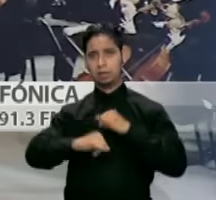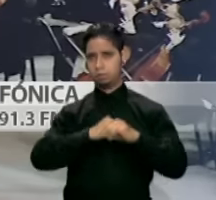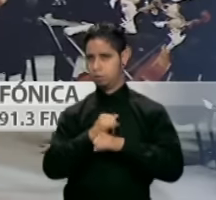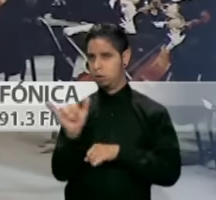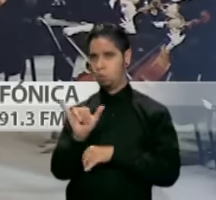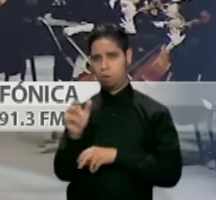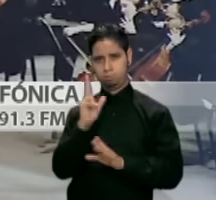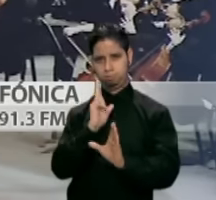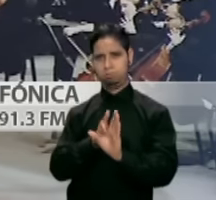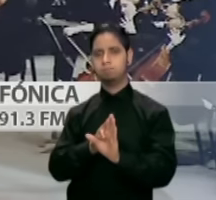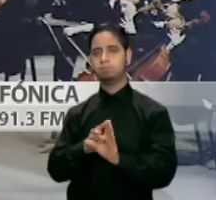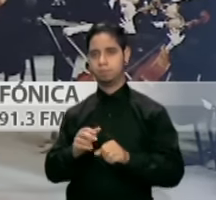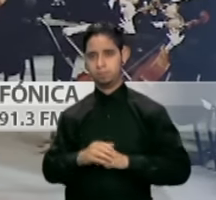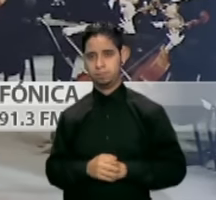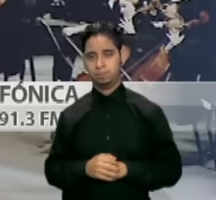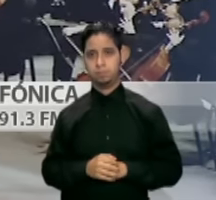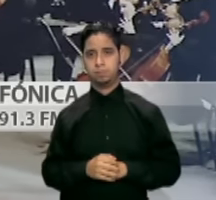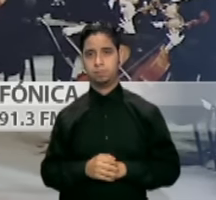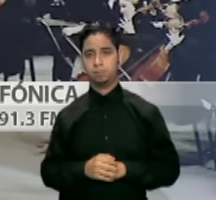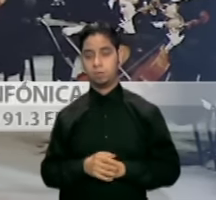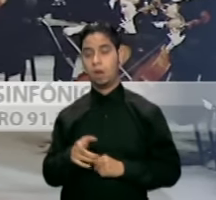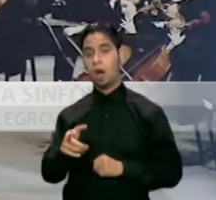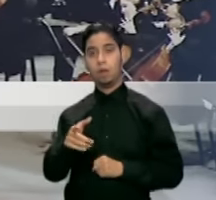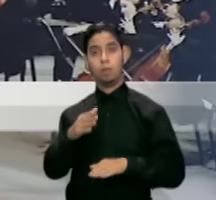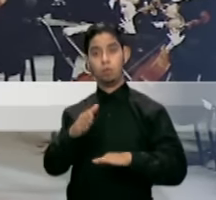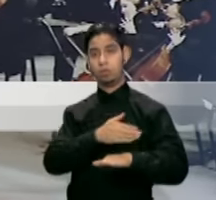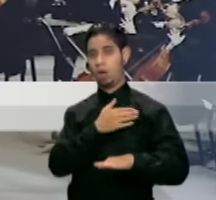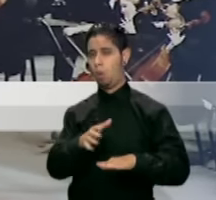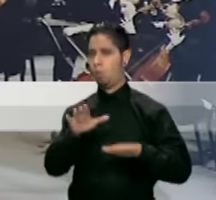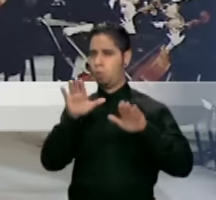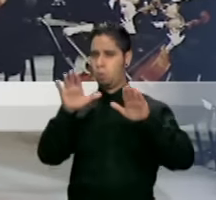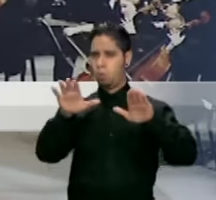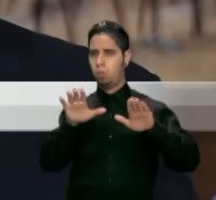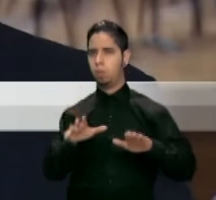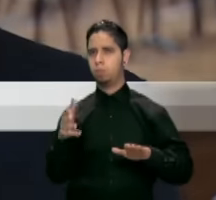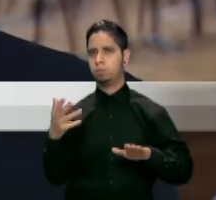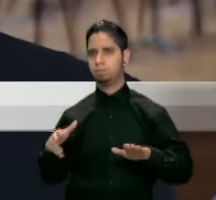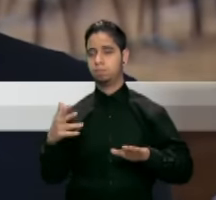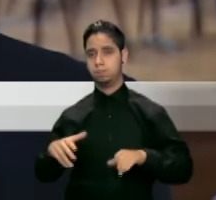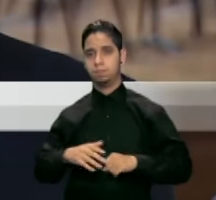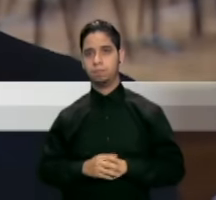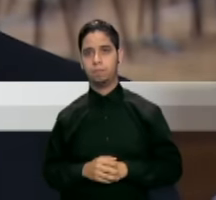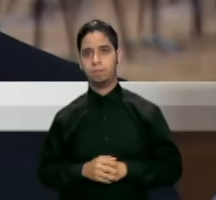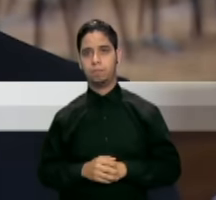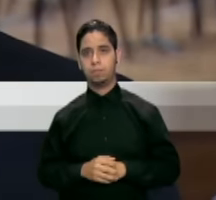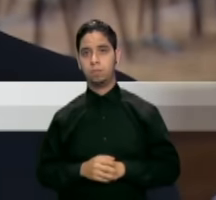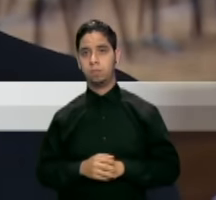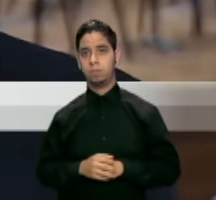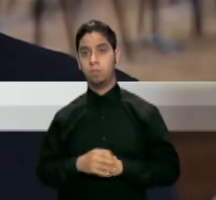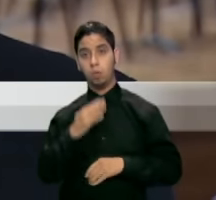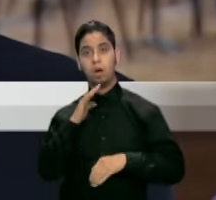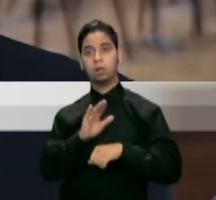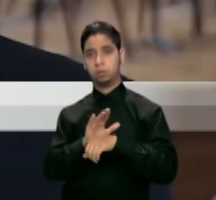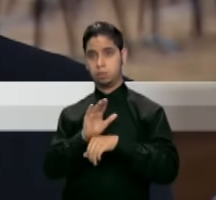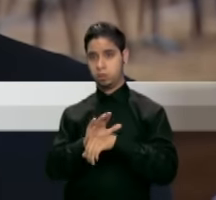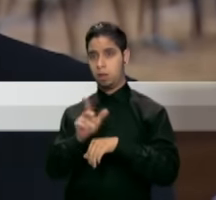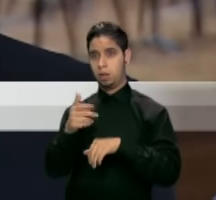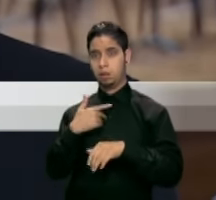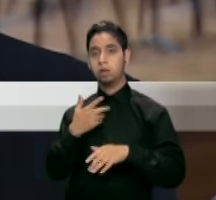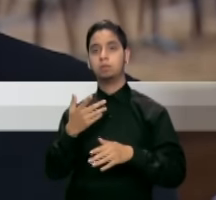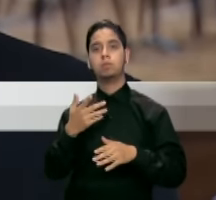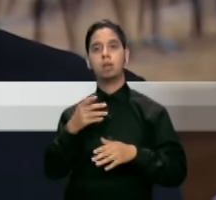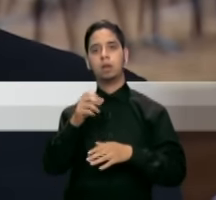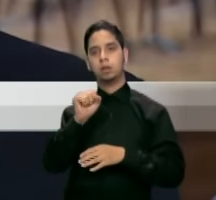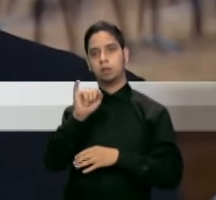abarcará un repertorio muy amplio y rico en contenido musical. Bueno, buenas tardes. Desde luego una enorme sinfonía de Mahler que abre